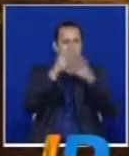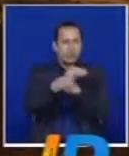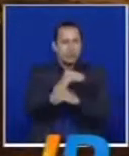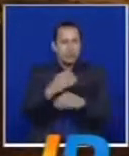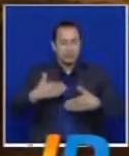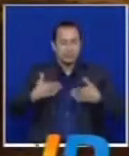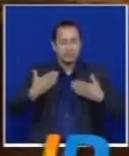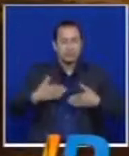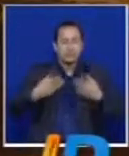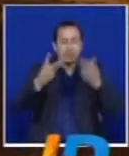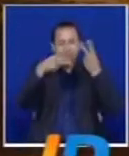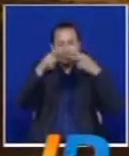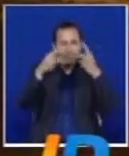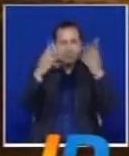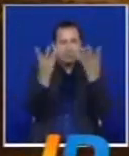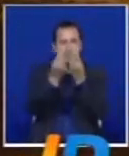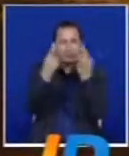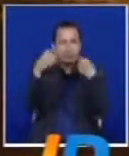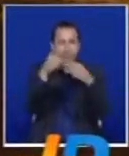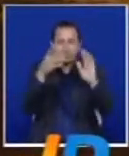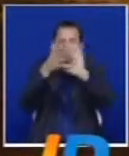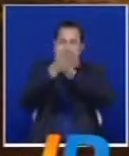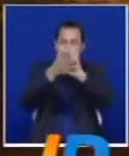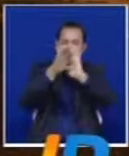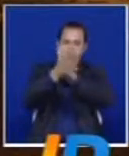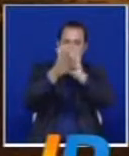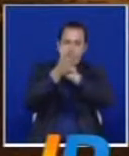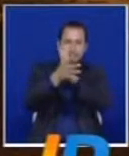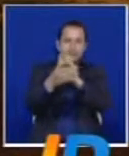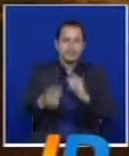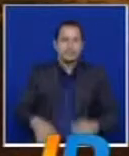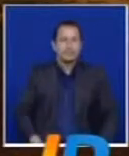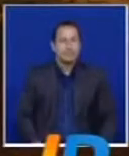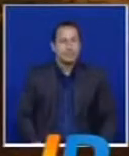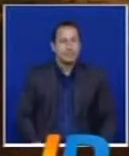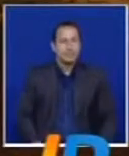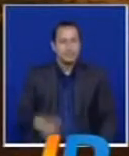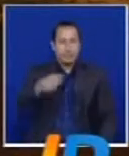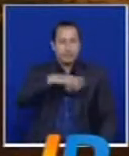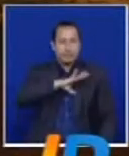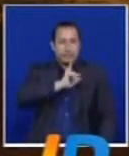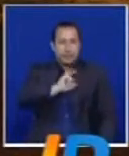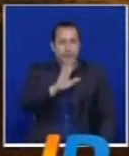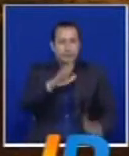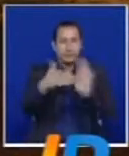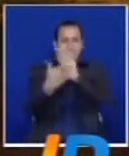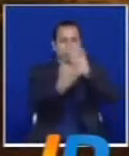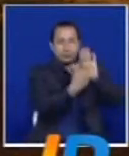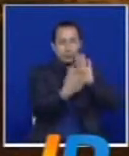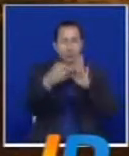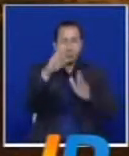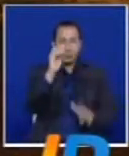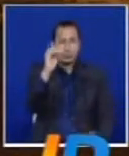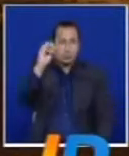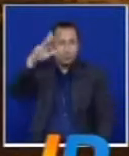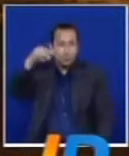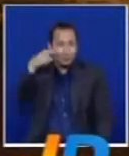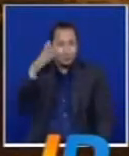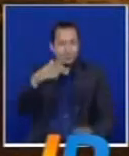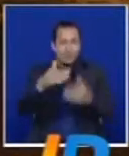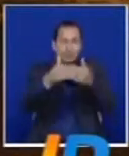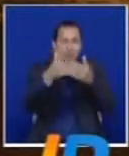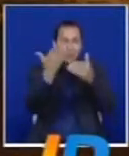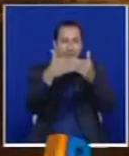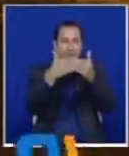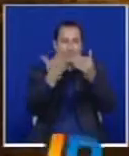estar de nuevo con ustedes aquí en las notas del entretenimiento. Les cuento que se realizó en Cali un showroom que permitió conocer las últimas tendencias en